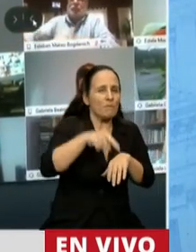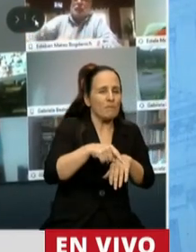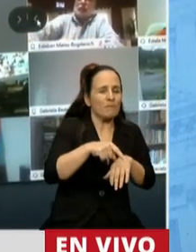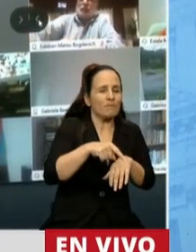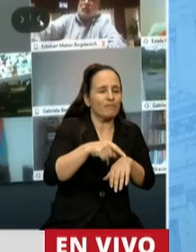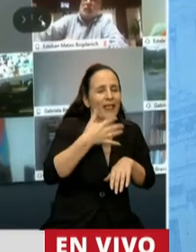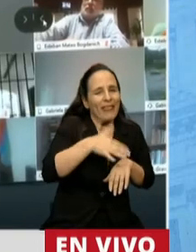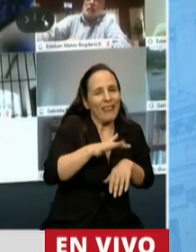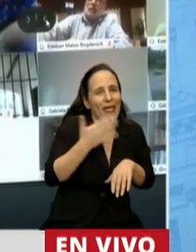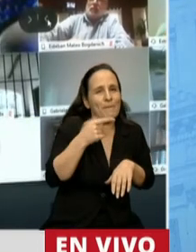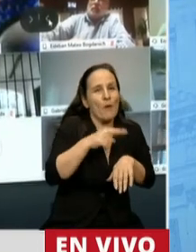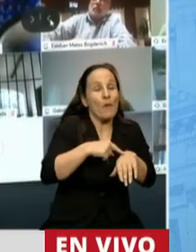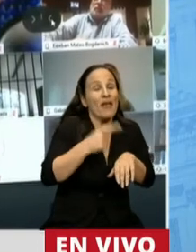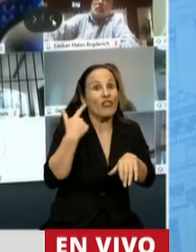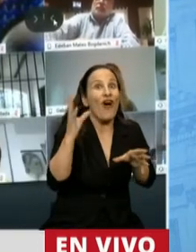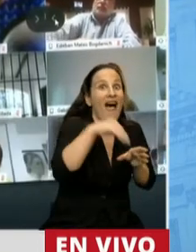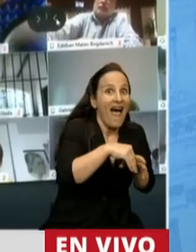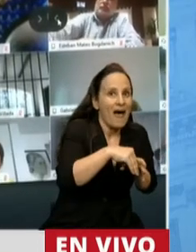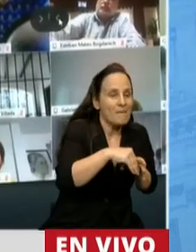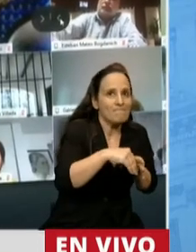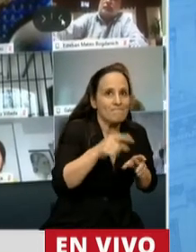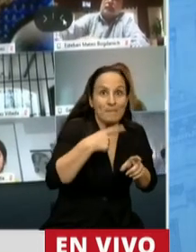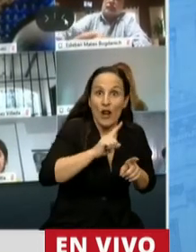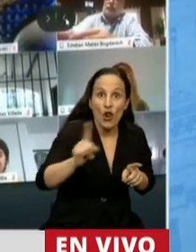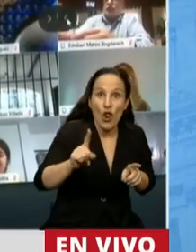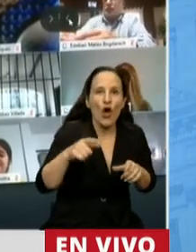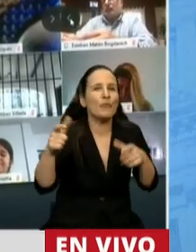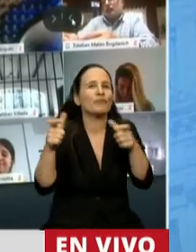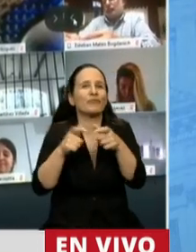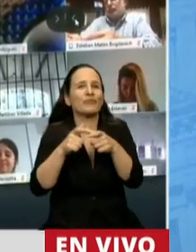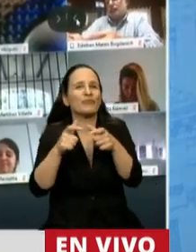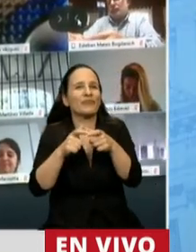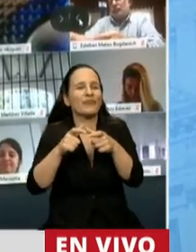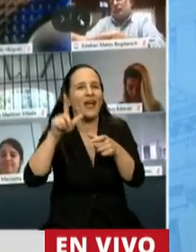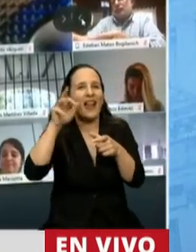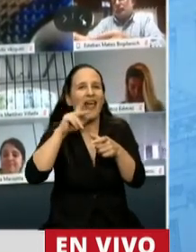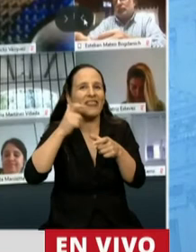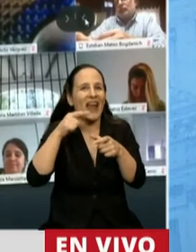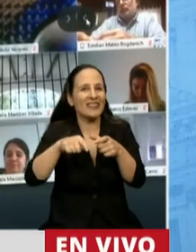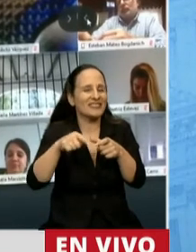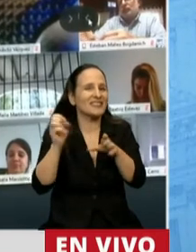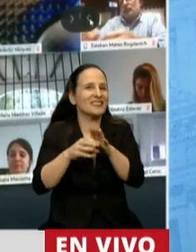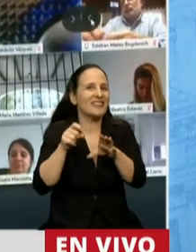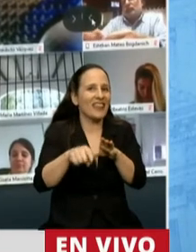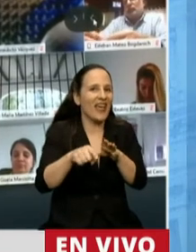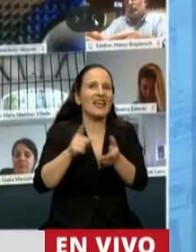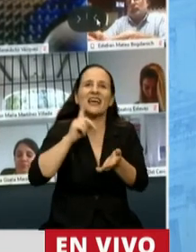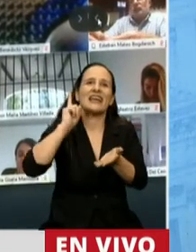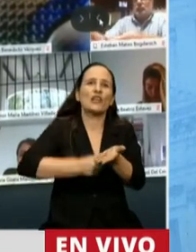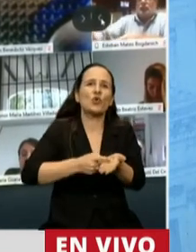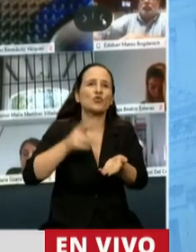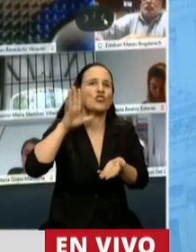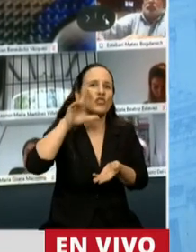contemplada. Estoy hablando de las letras de tesorería emitidas en virtud de la resolución